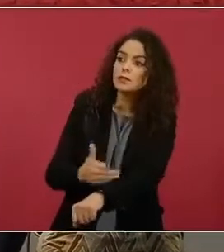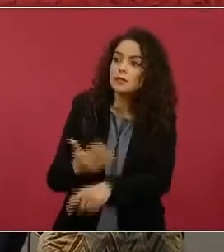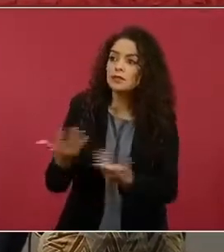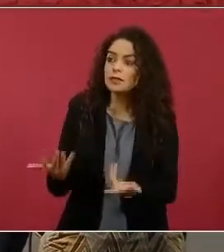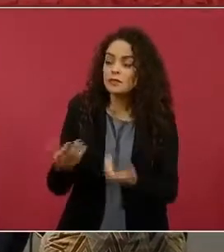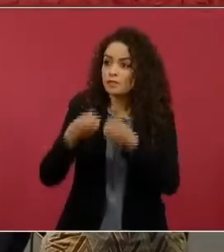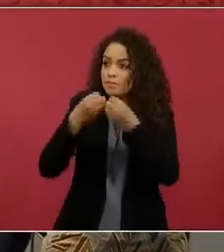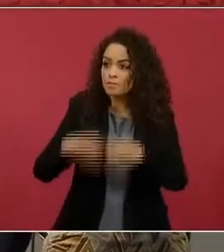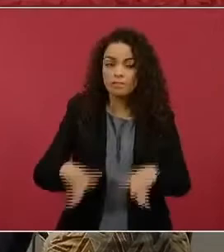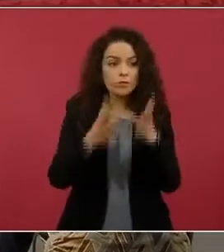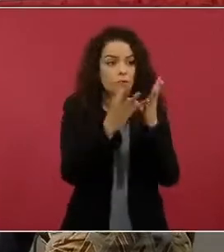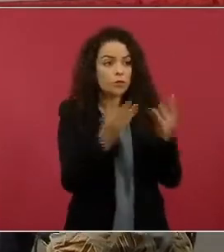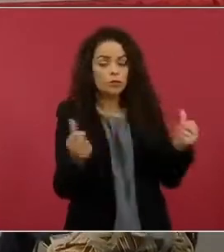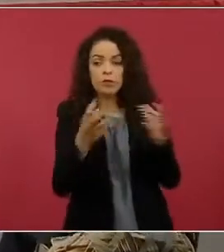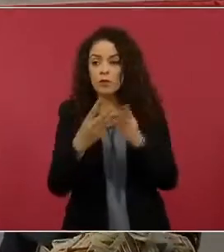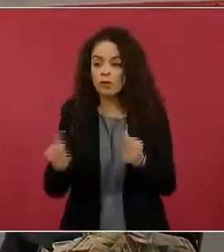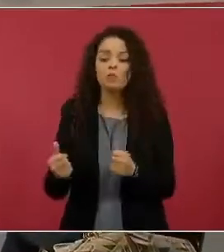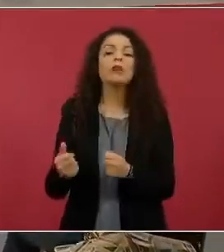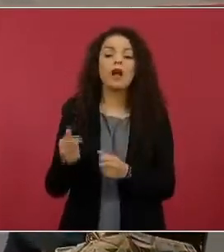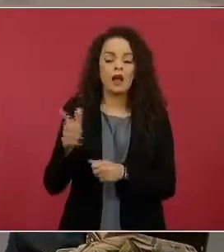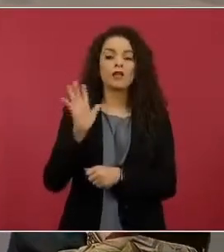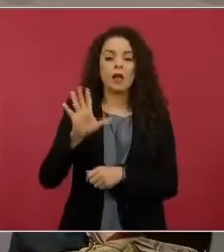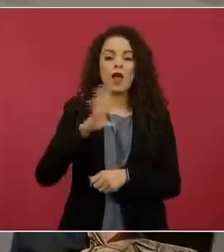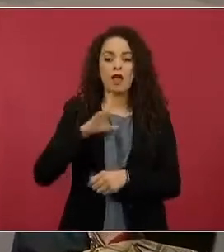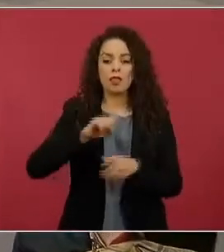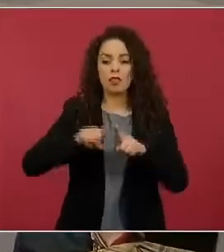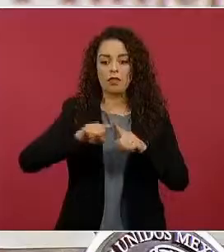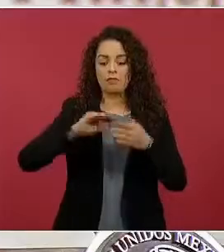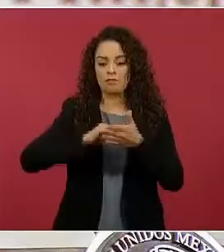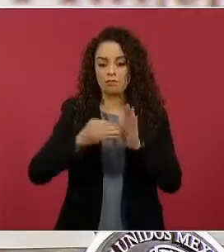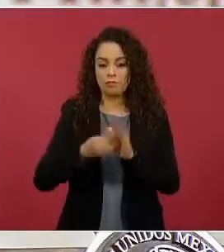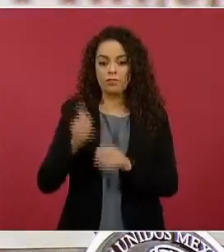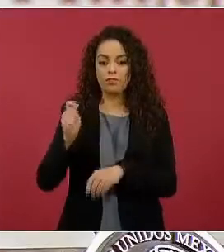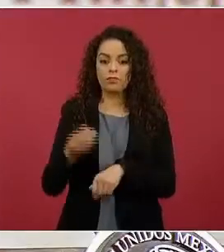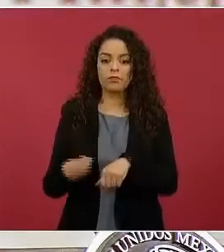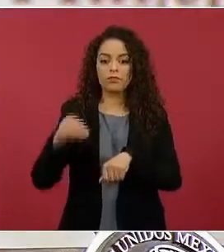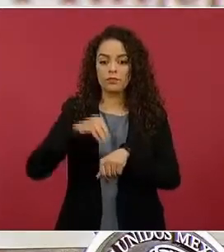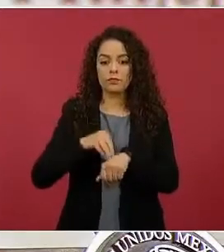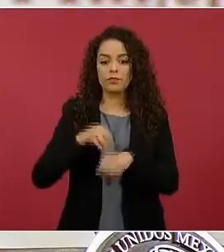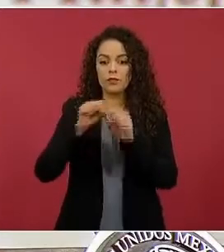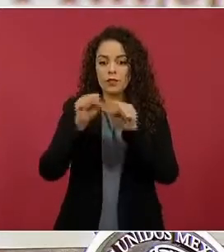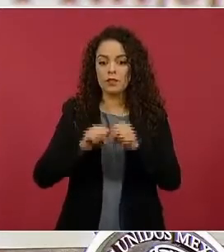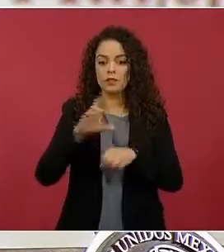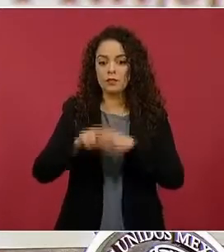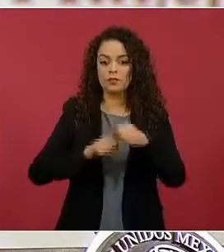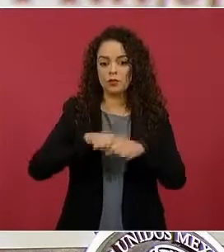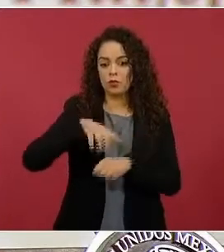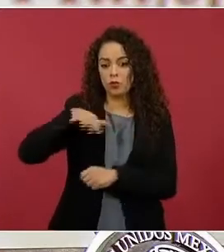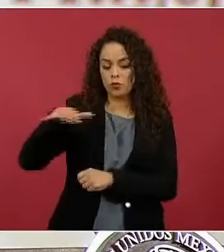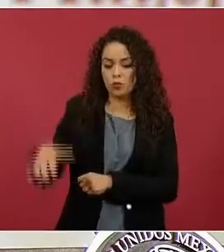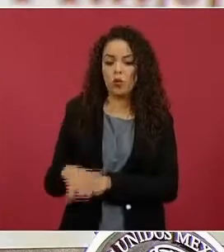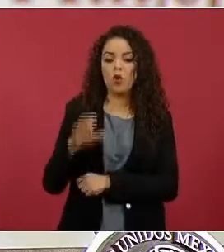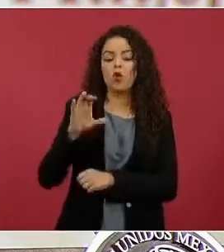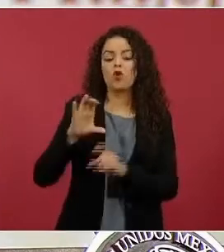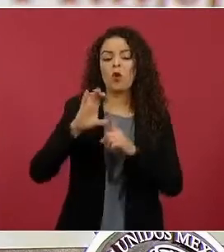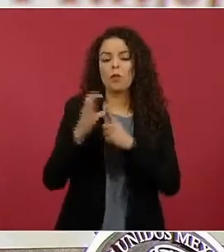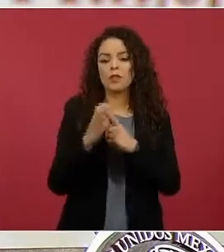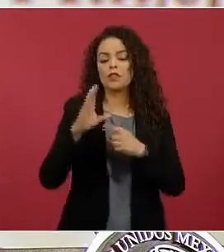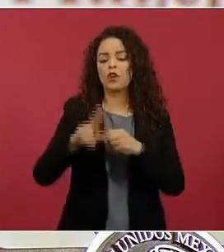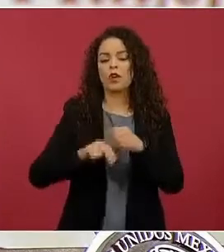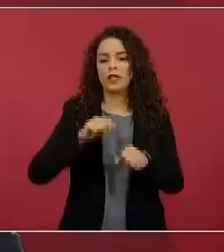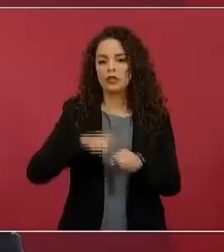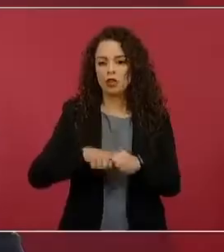se han ya integrado distintas acciones que van desde la formación del Sistema Nacional de Búsqueda, la Comisión Nacional, las 32 comisiones